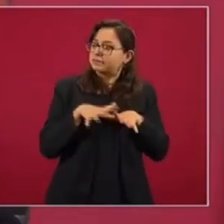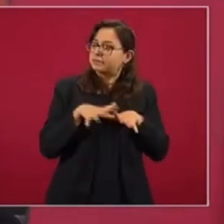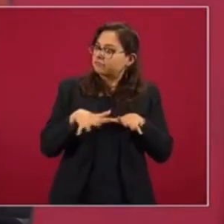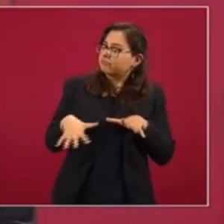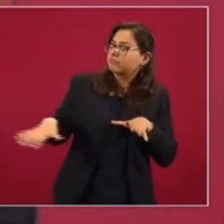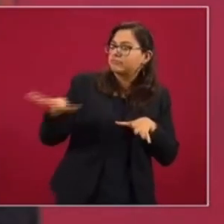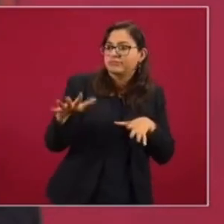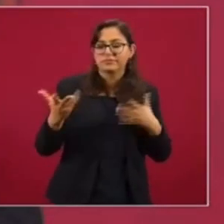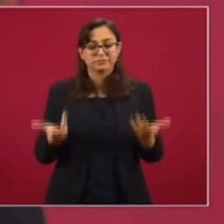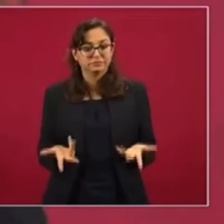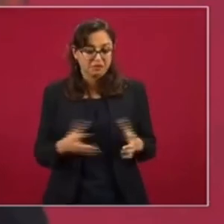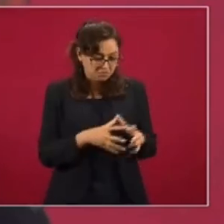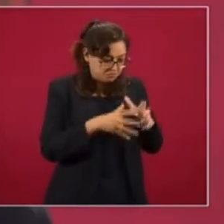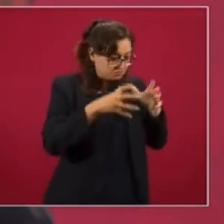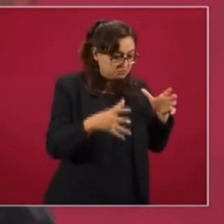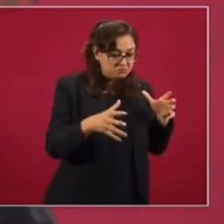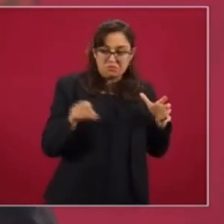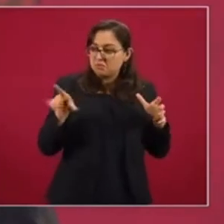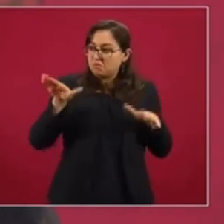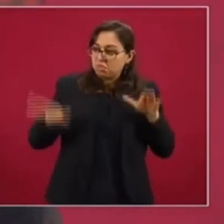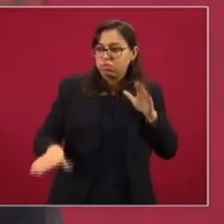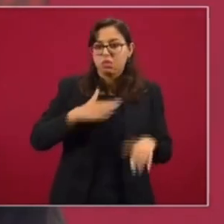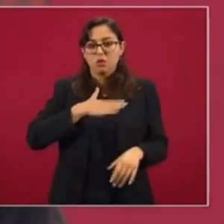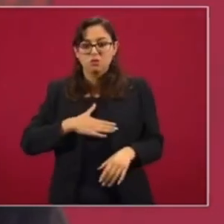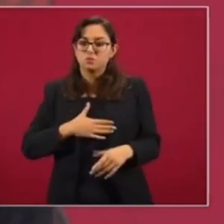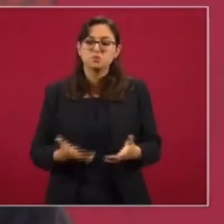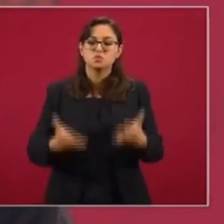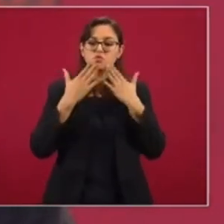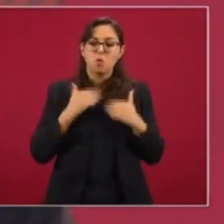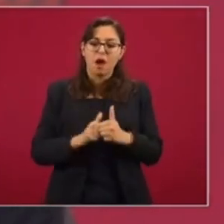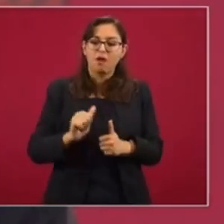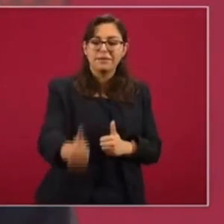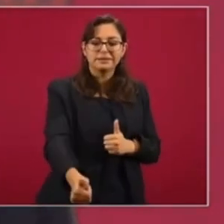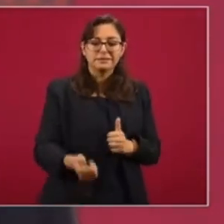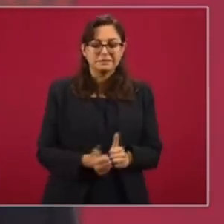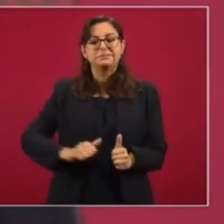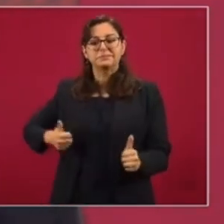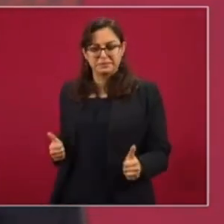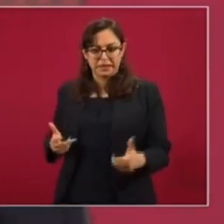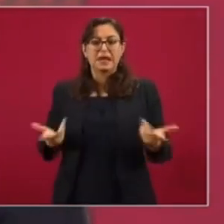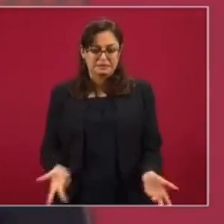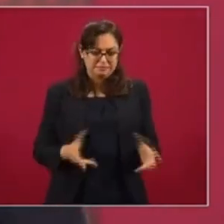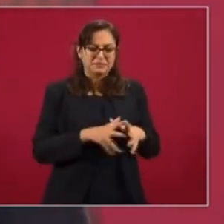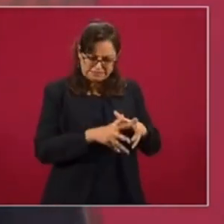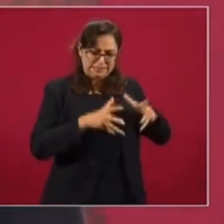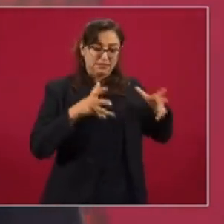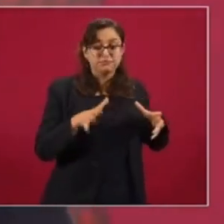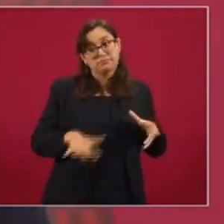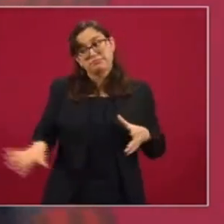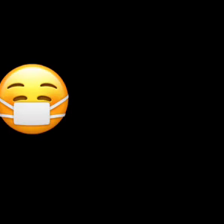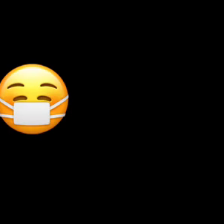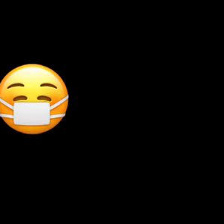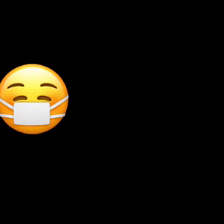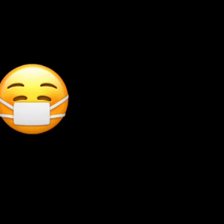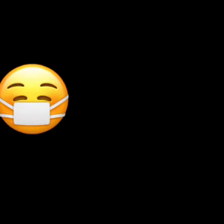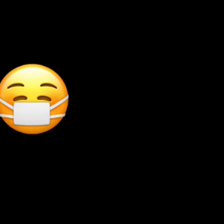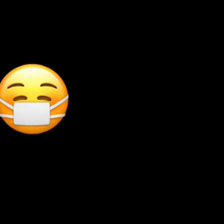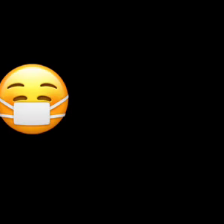Progreso sin justicia es retroceso. Sí queremos crecer, pero con bienestar y cuidando el medio ambiente.